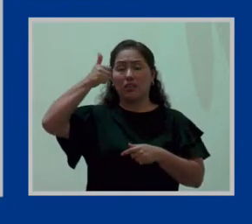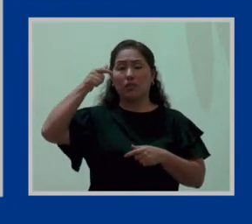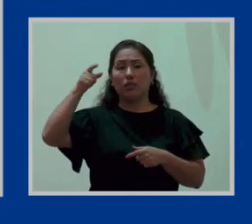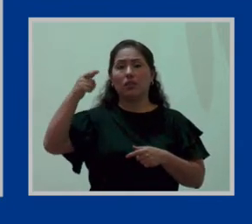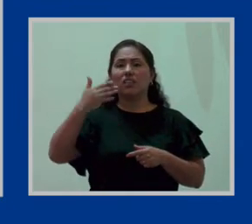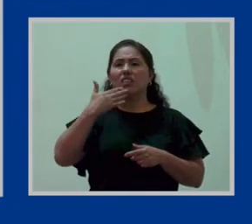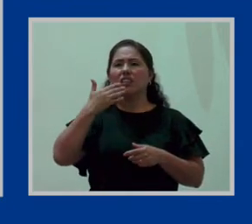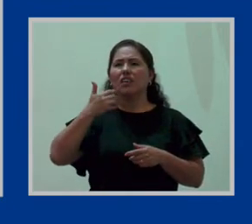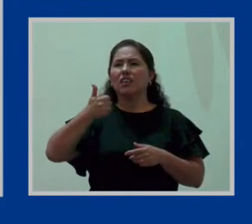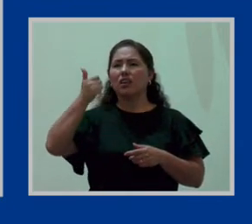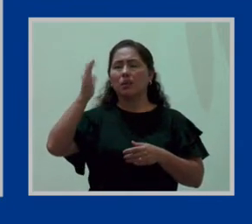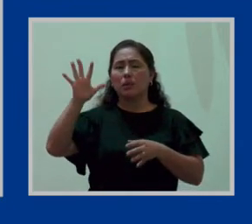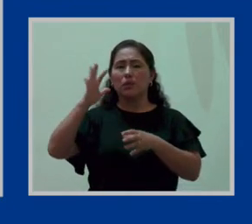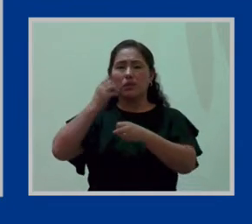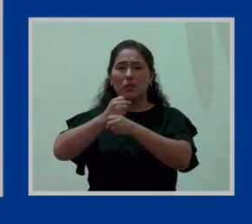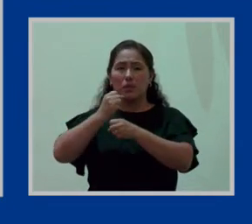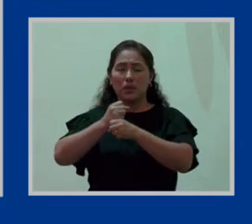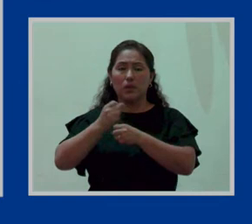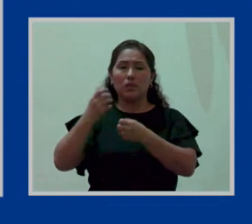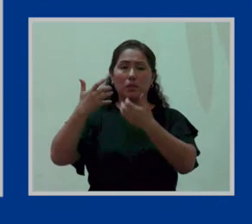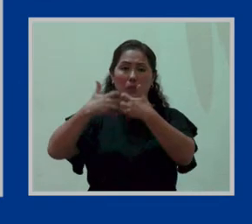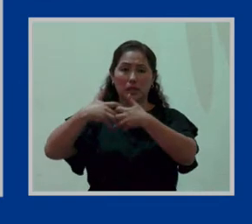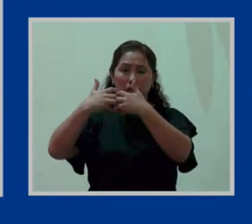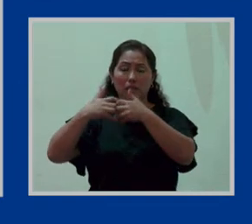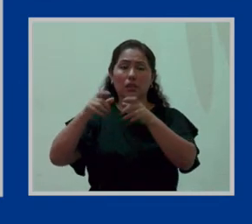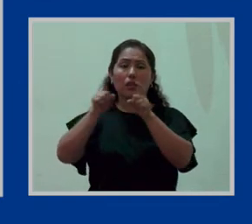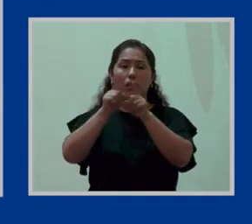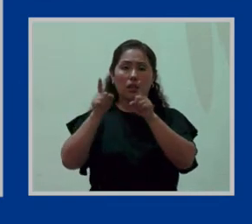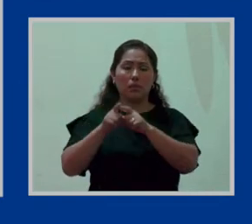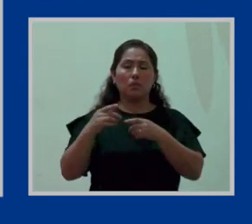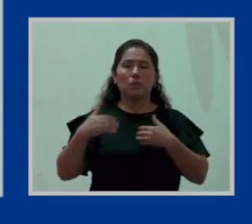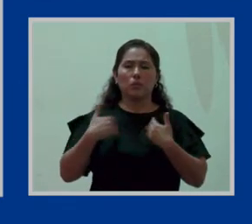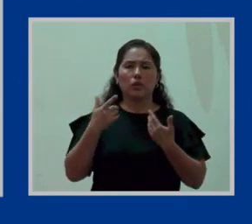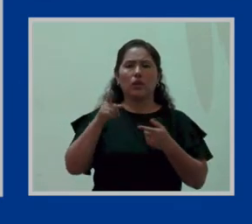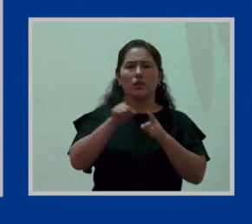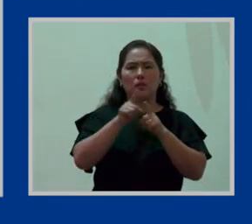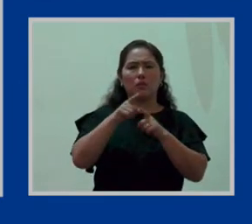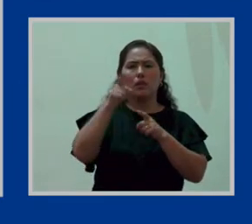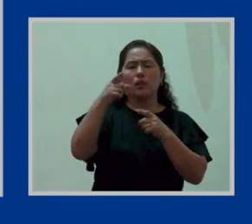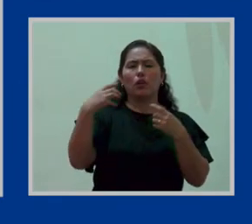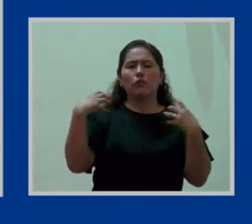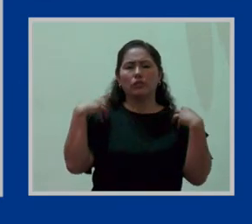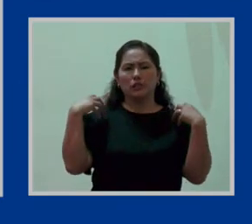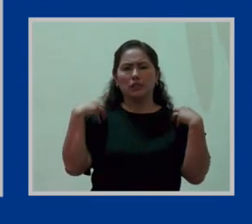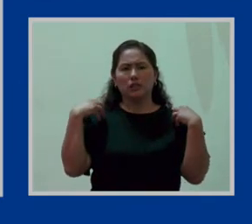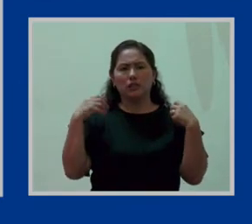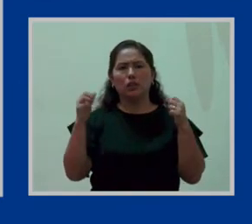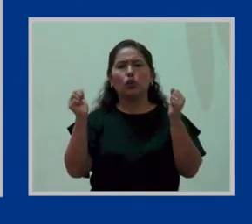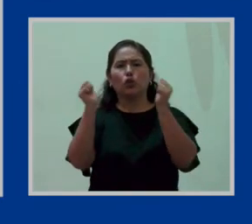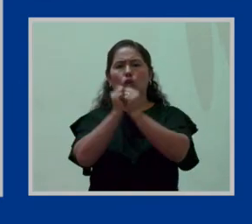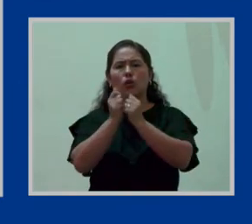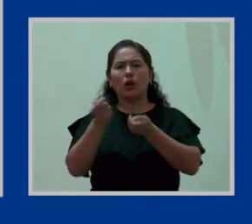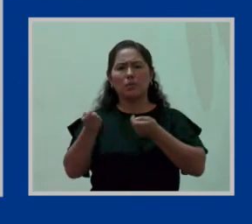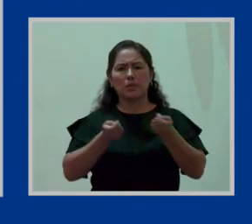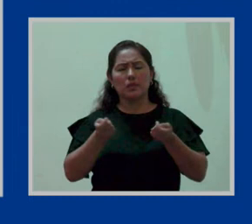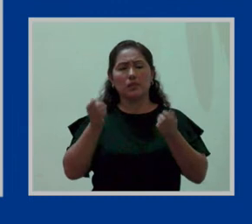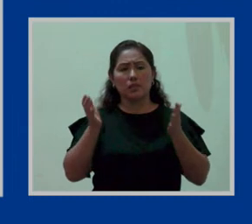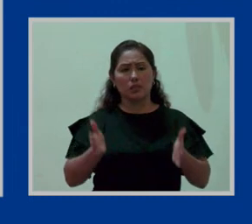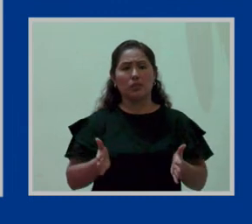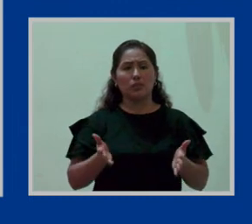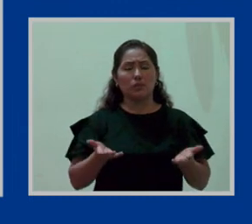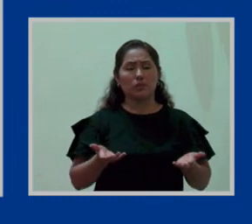institución pública o privada, como también a la Oficina de Administración, General de